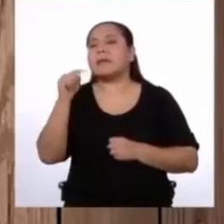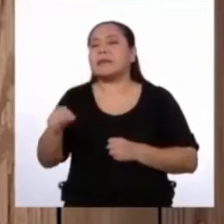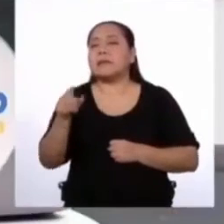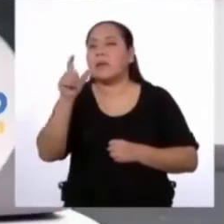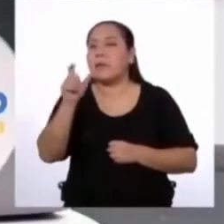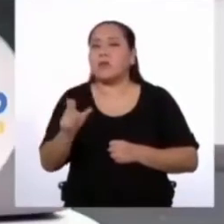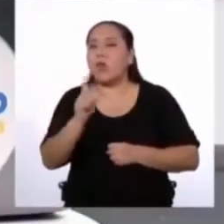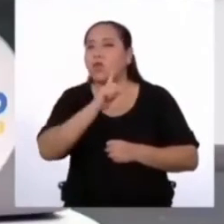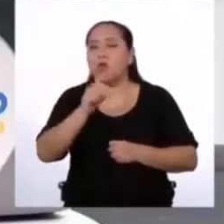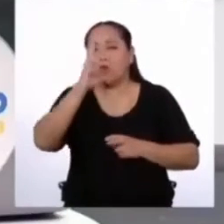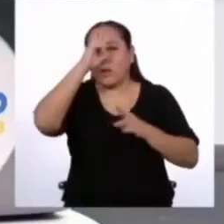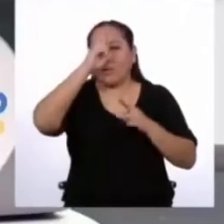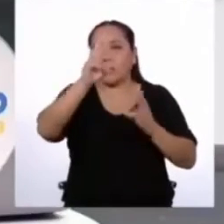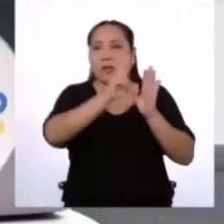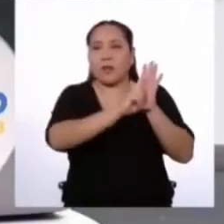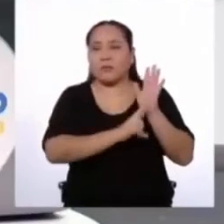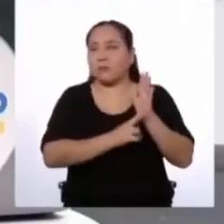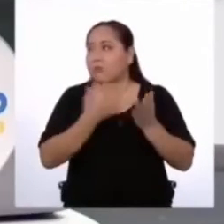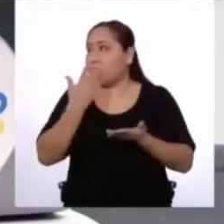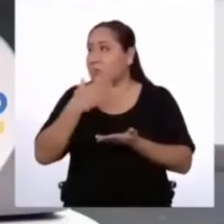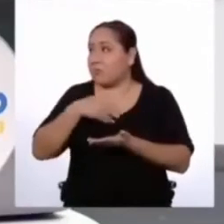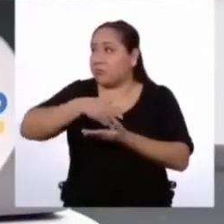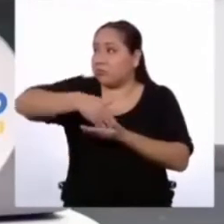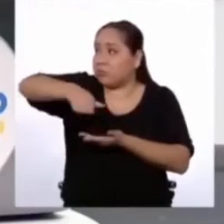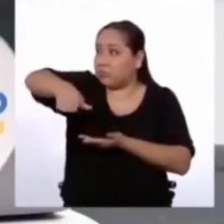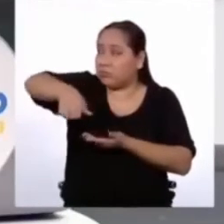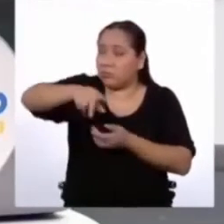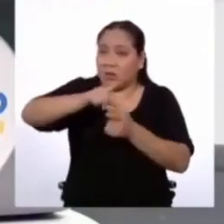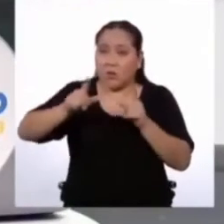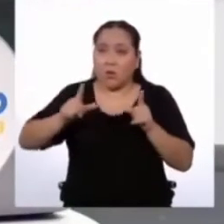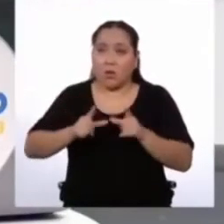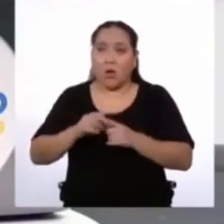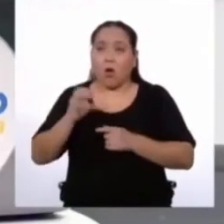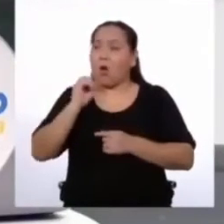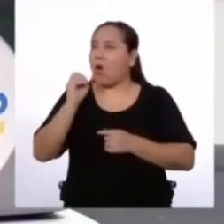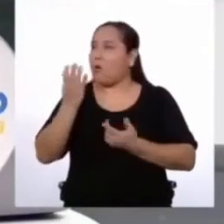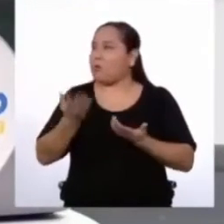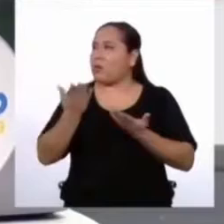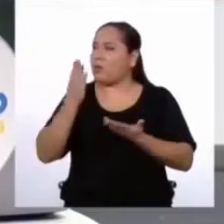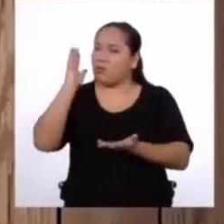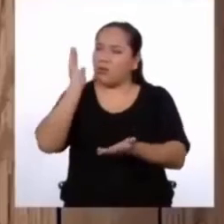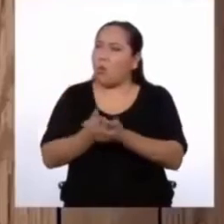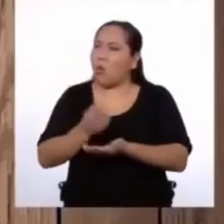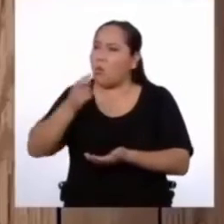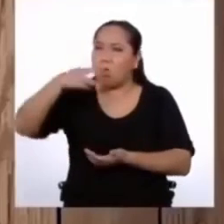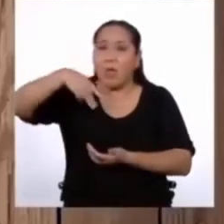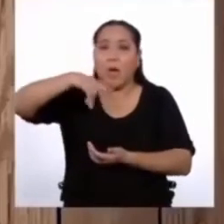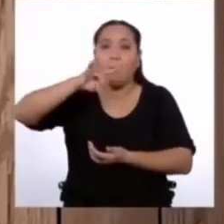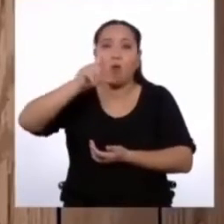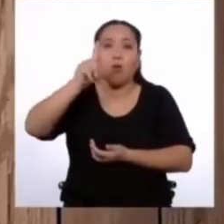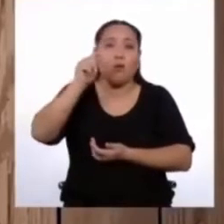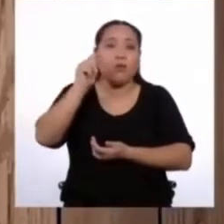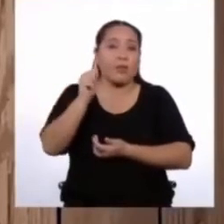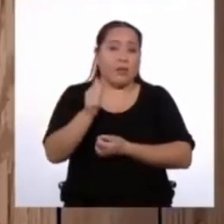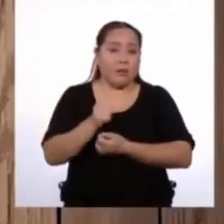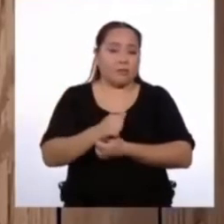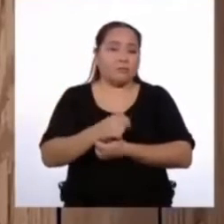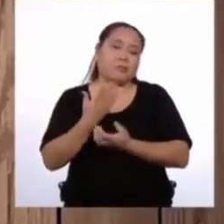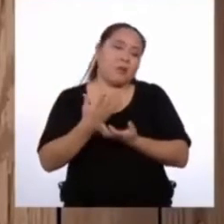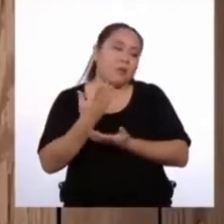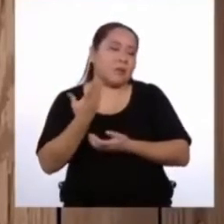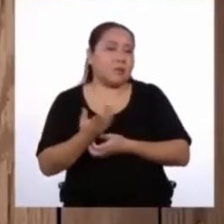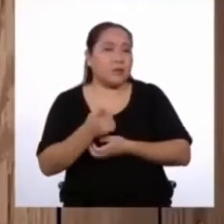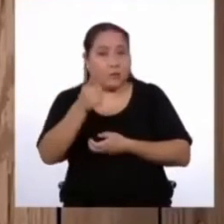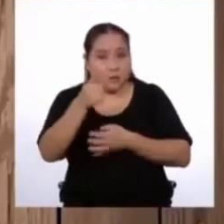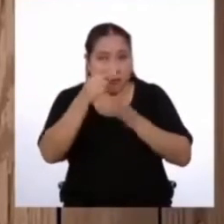establecidas? Seguro le dicen que se retire del lugar. O quizá le ponen algo así como una multa, ¿no? Podría ser. ¿Ves la importancia de